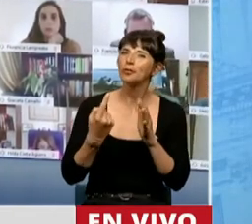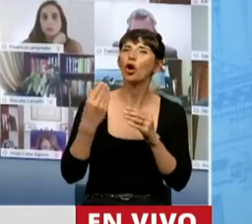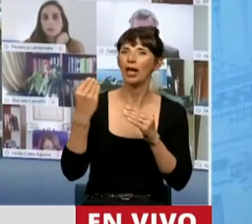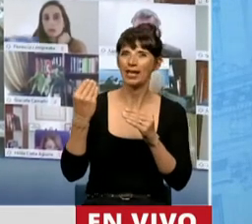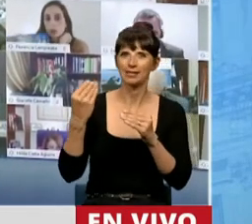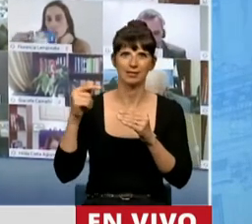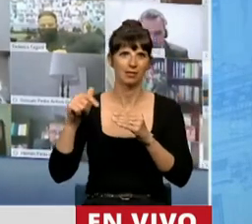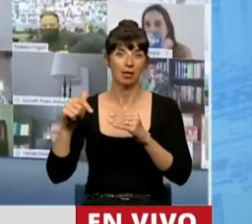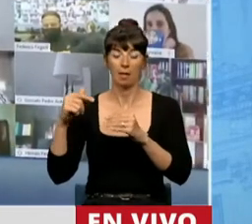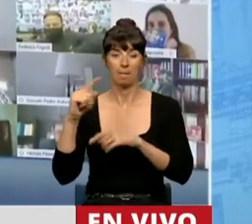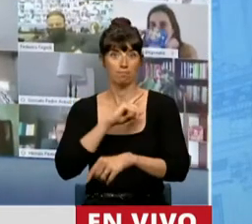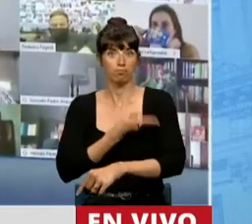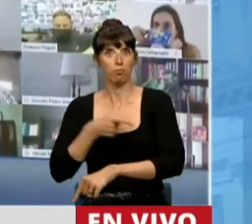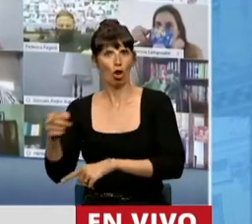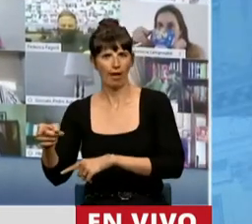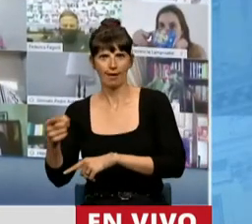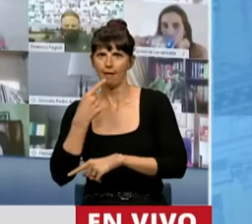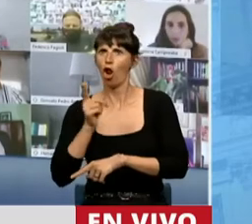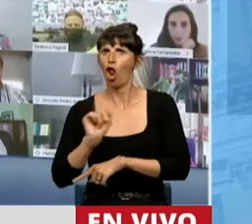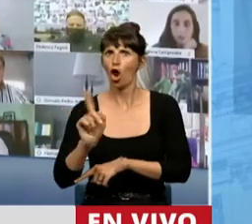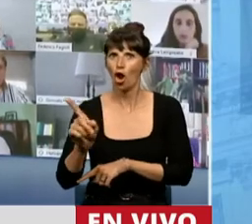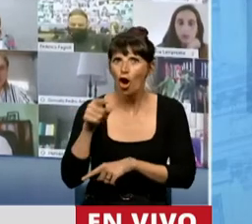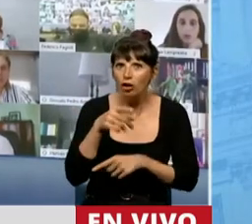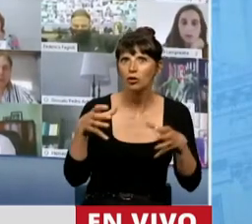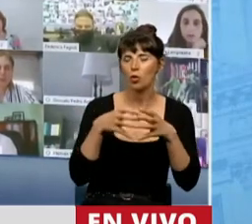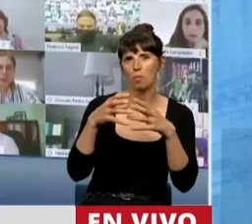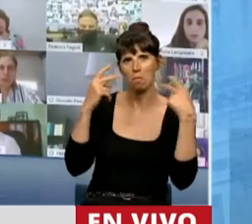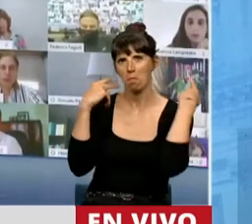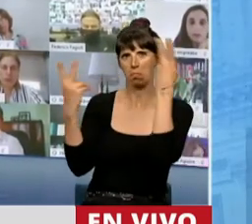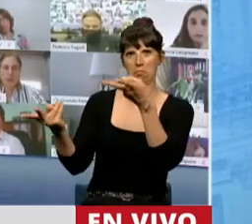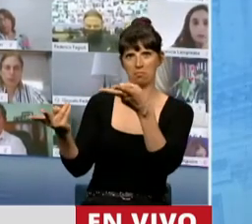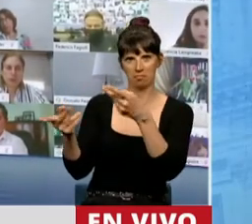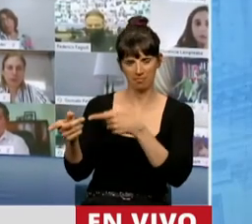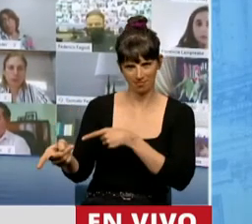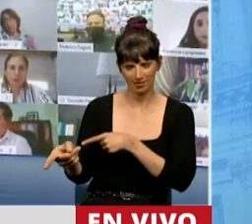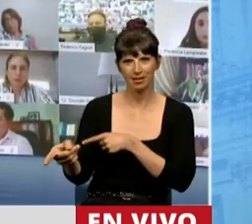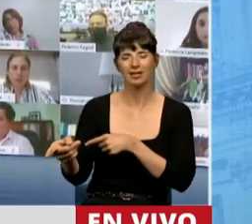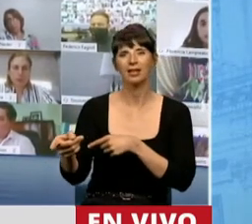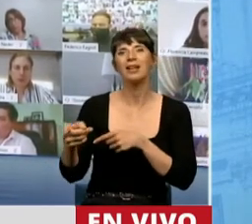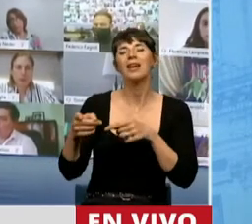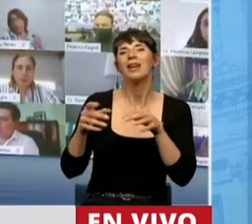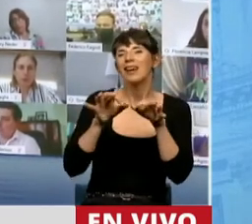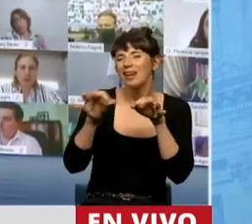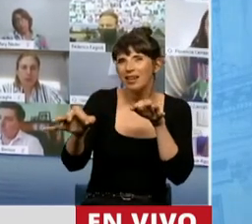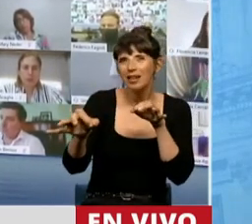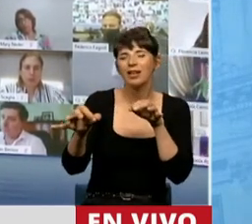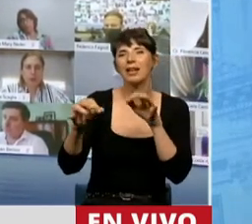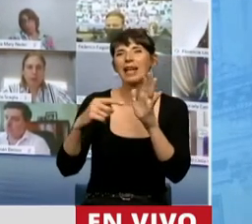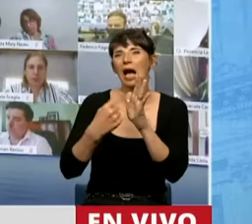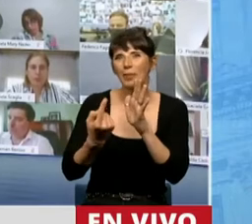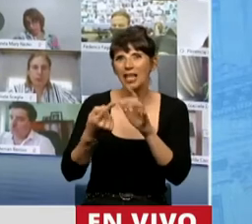Central. En ese encuentro, a pocos kilómetros de la capital, en el departamento